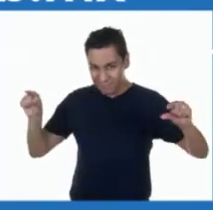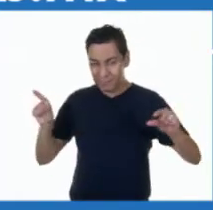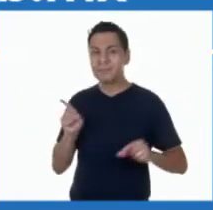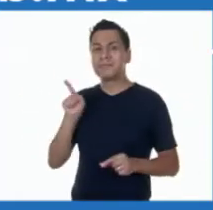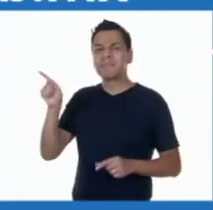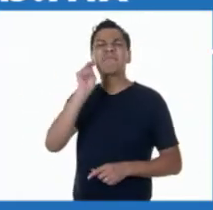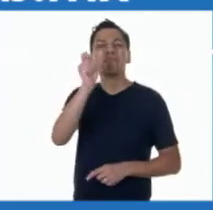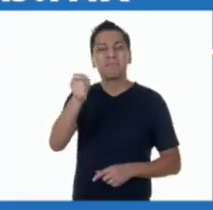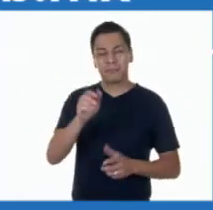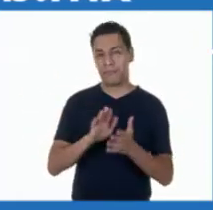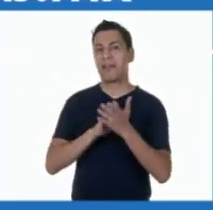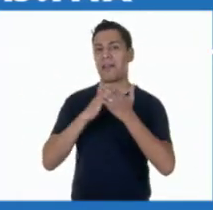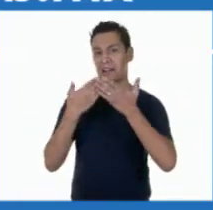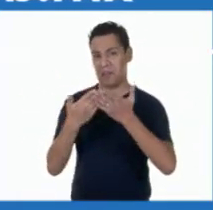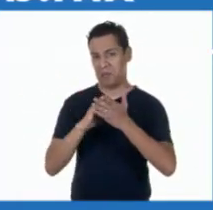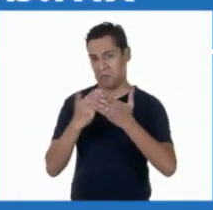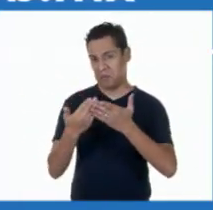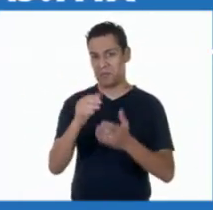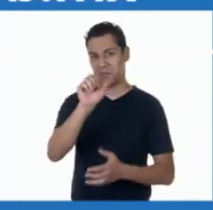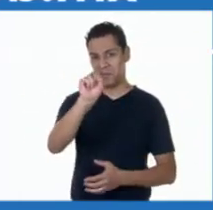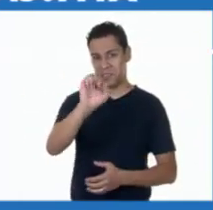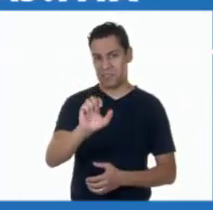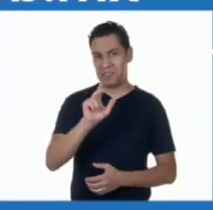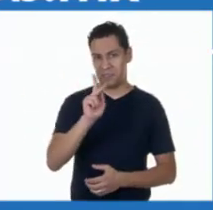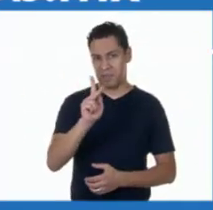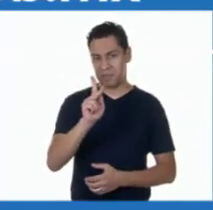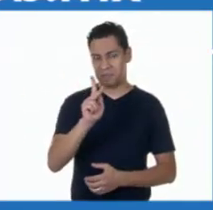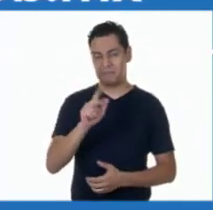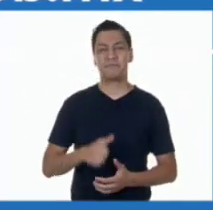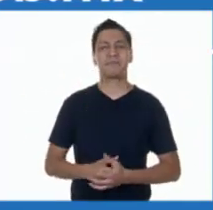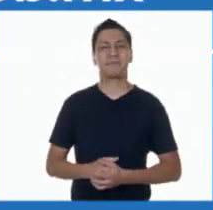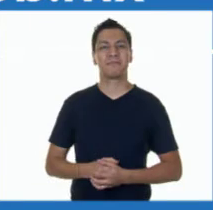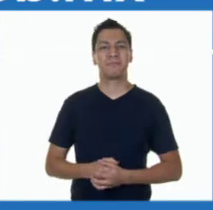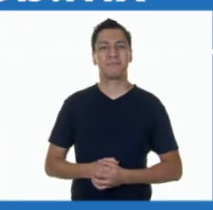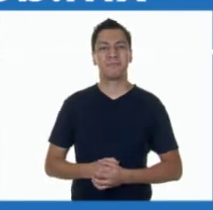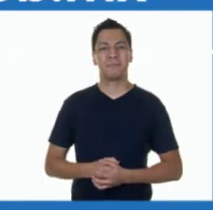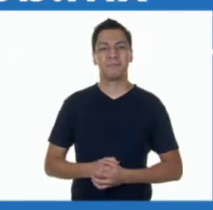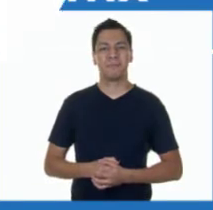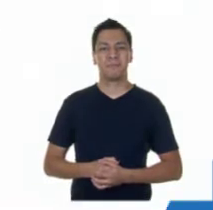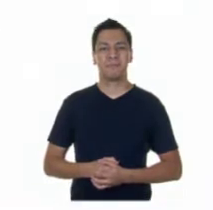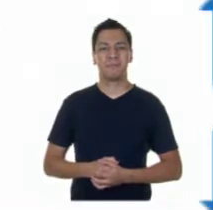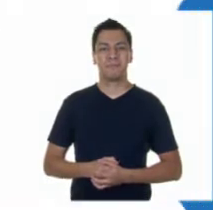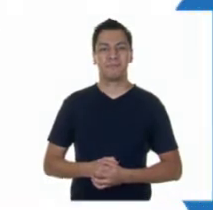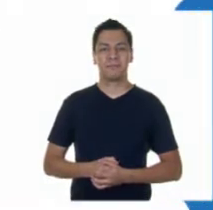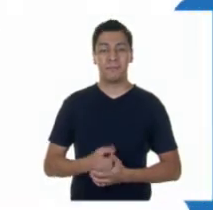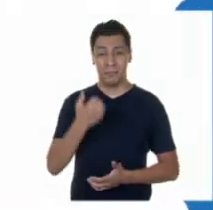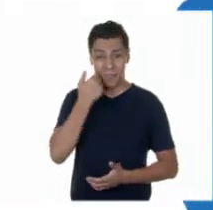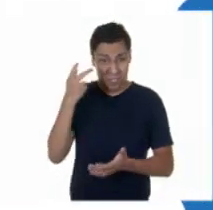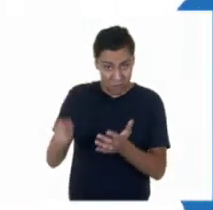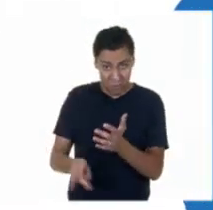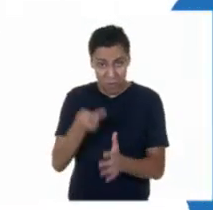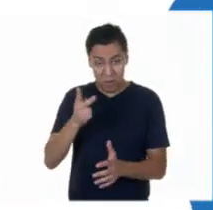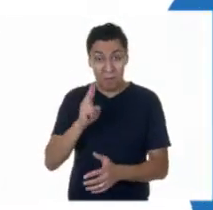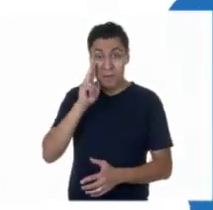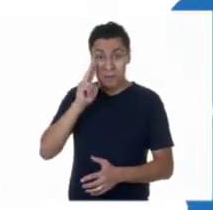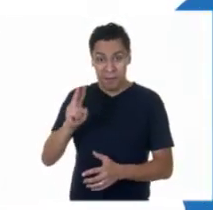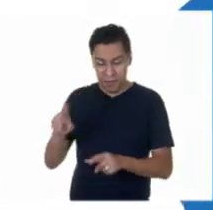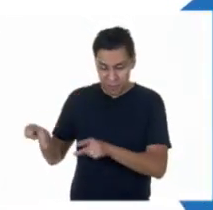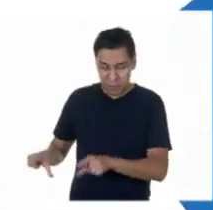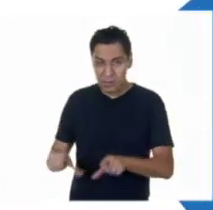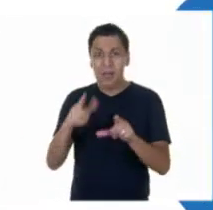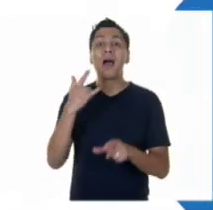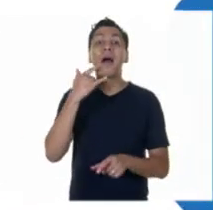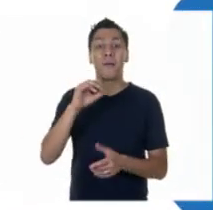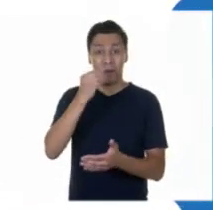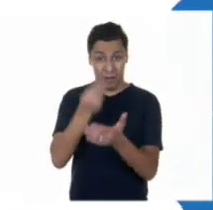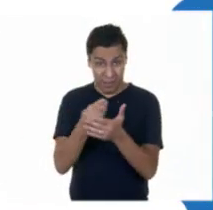texto en la página conalitej.c.gov.mx. Si quieres volver a ver los programas de Aprende en